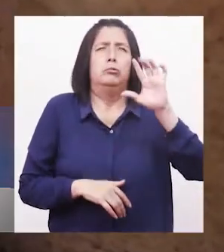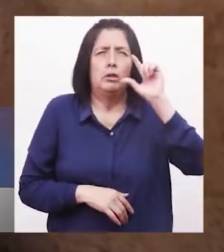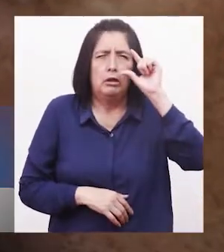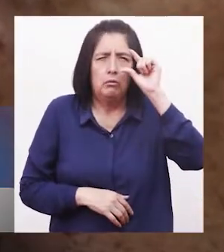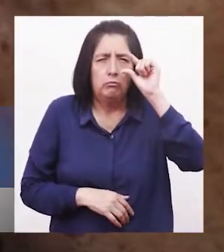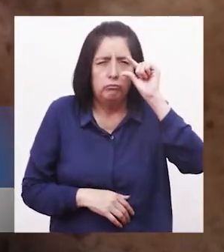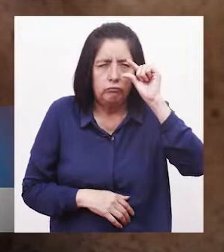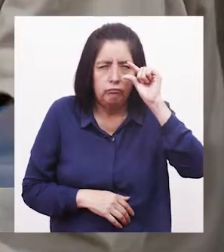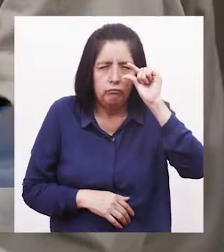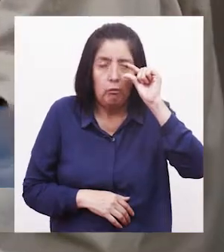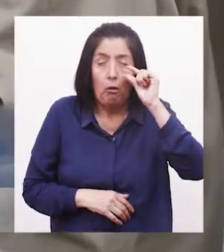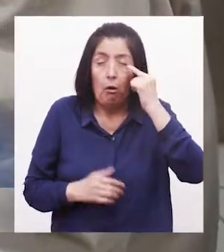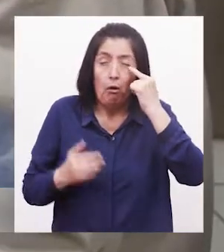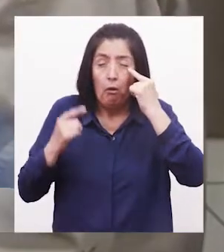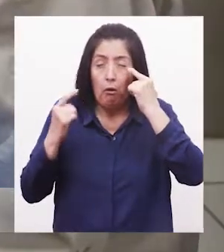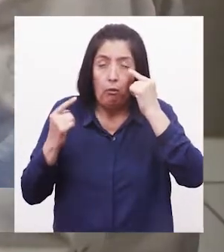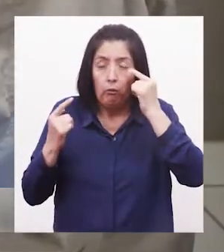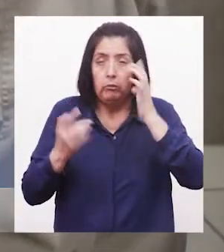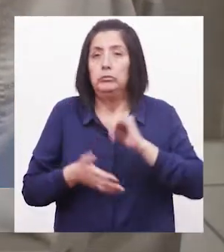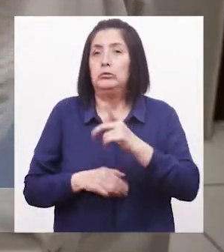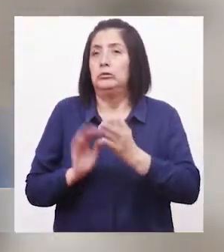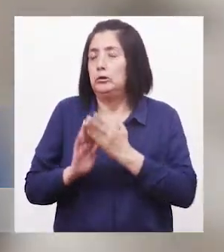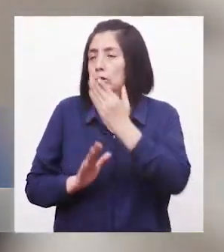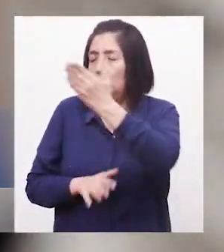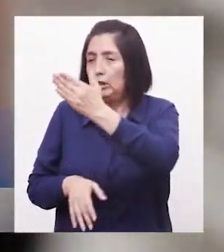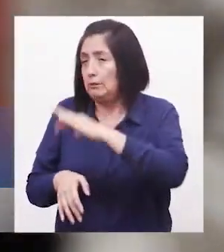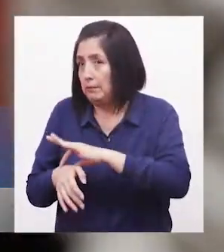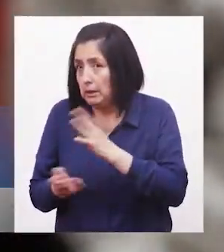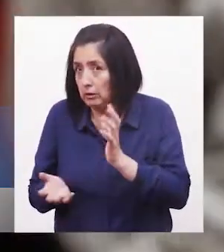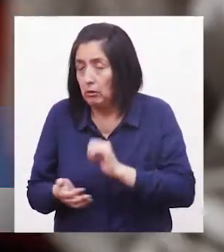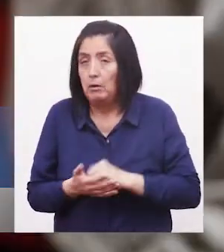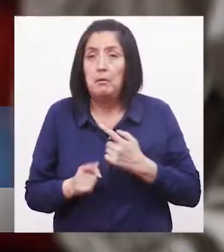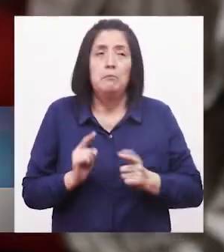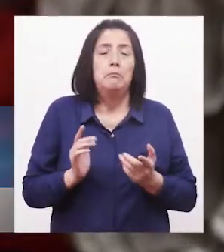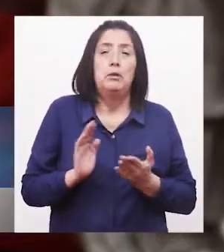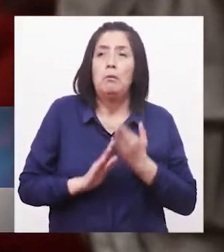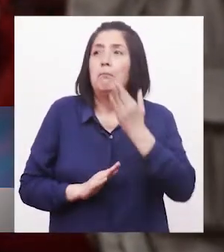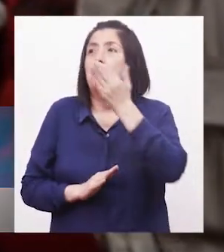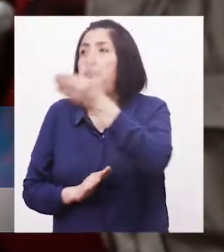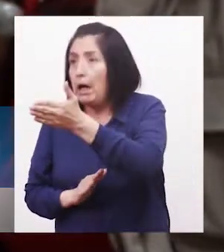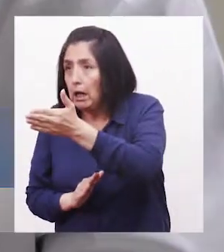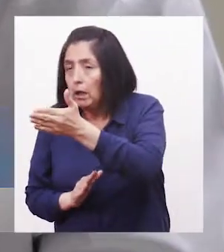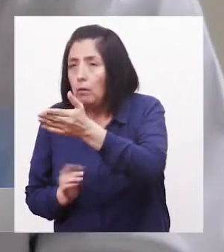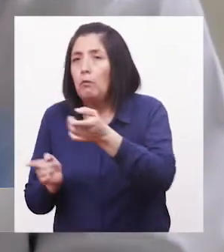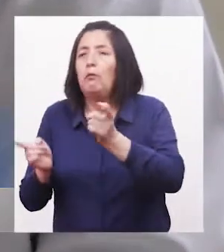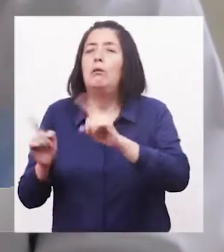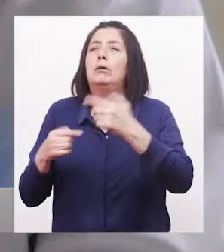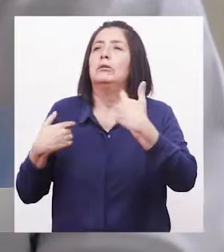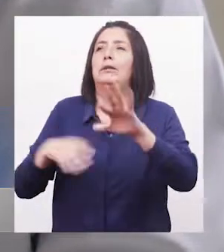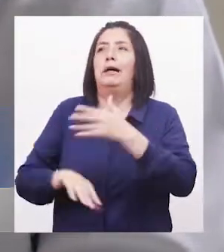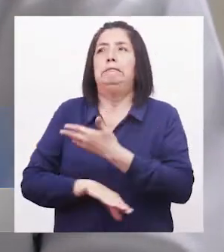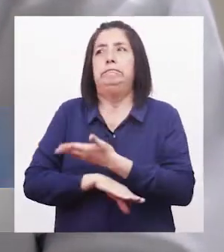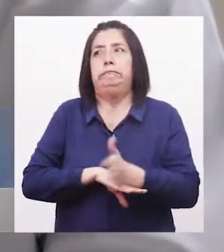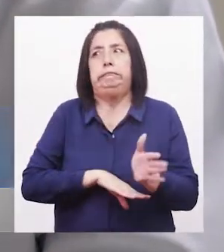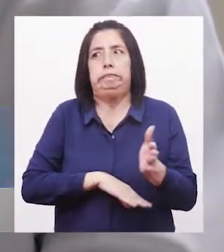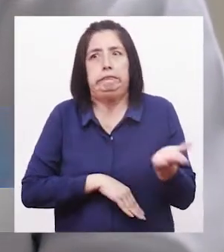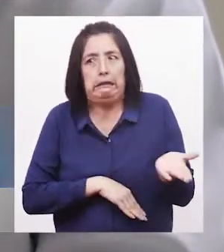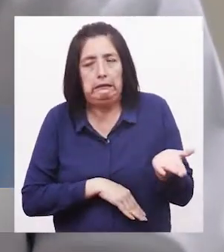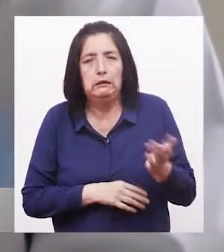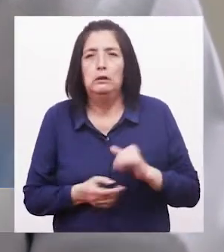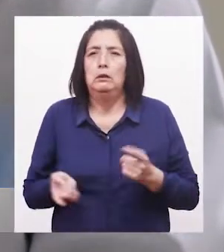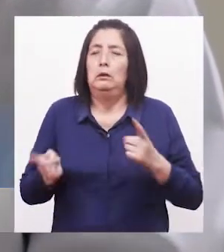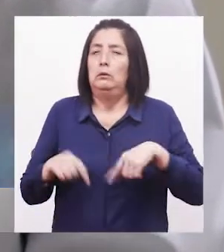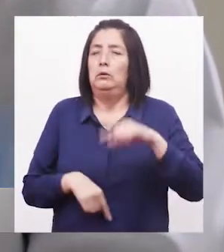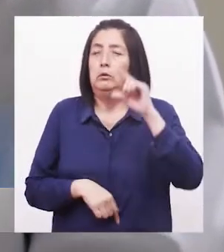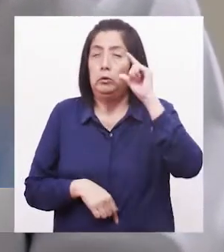la visión de uno de los dos ojos Y es por lo que acude a un médico Pero básicamente acude cuando ya es muy tarde Porque cuando uno